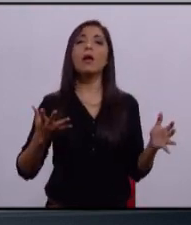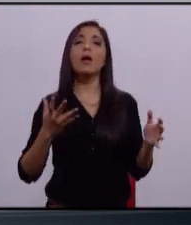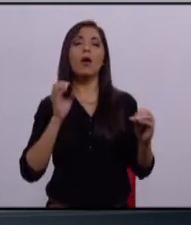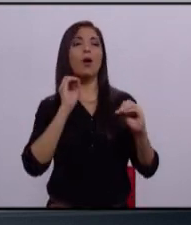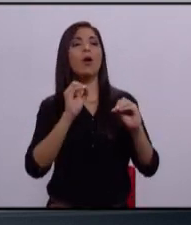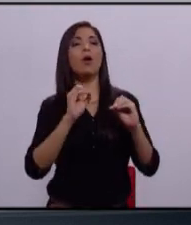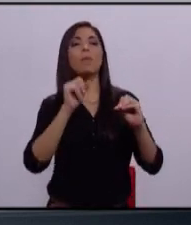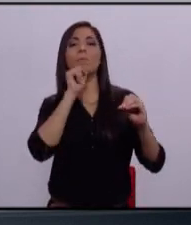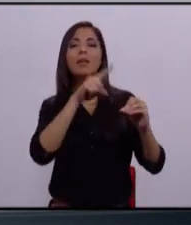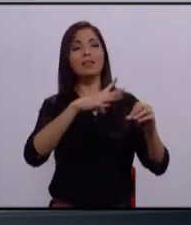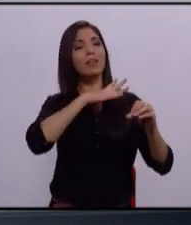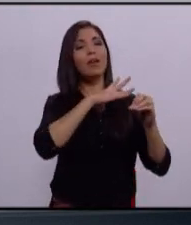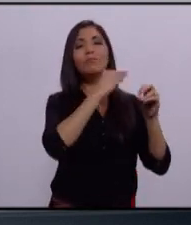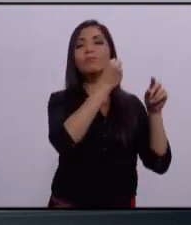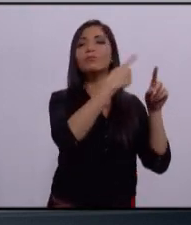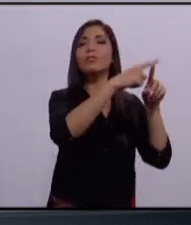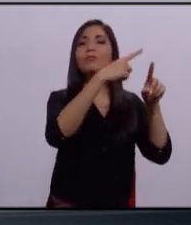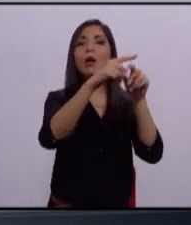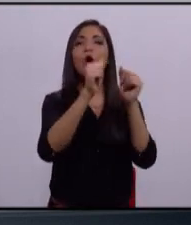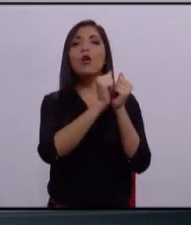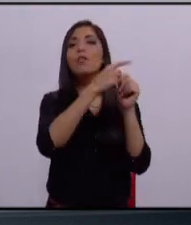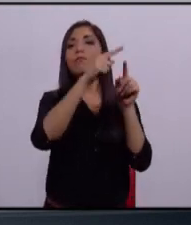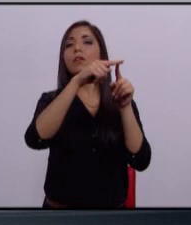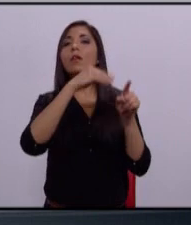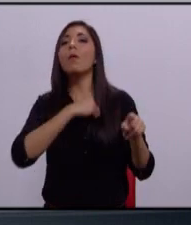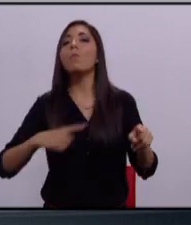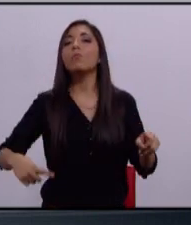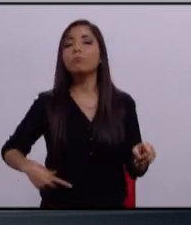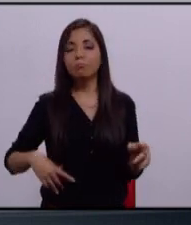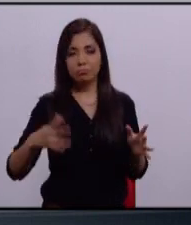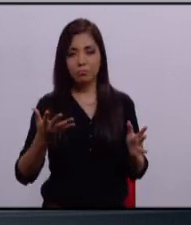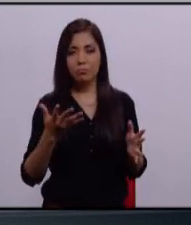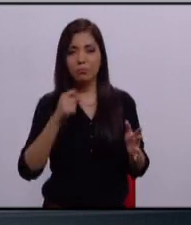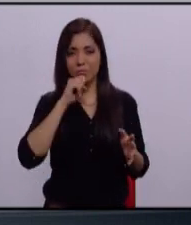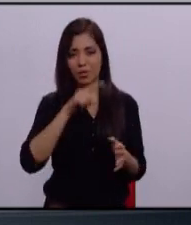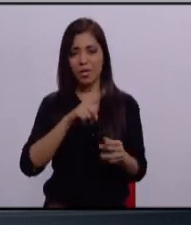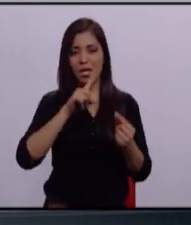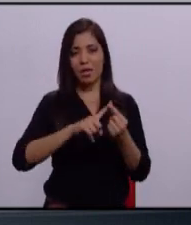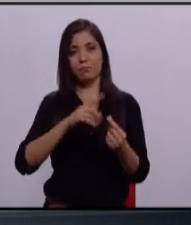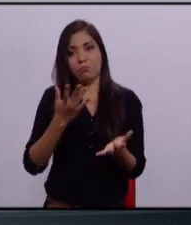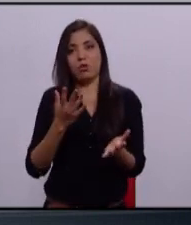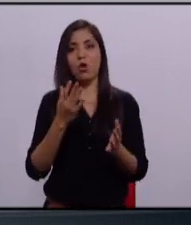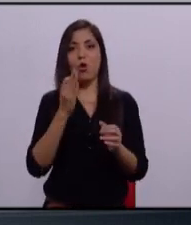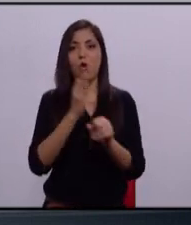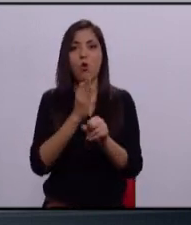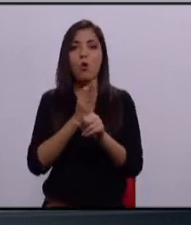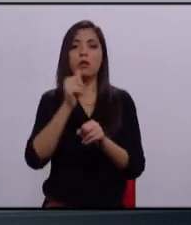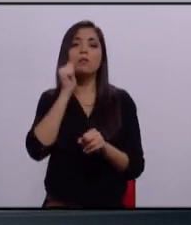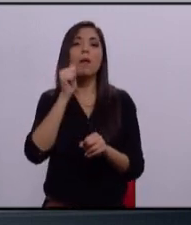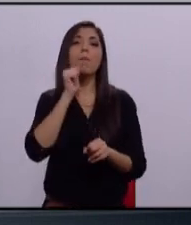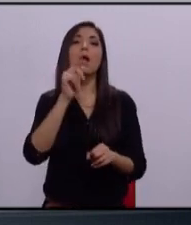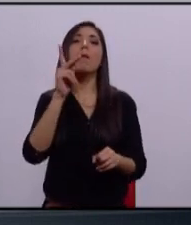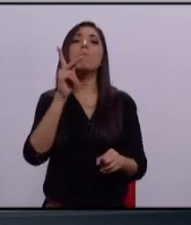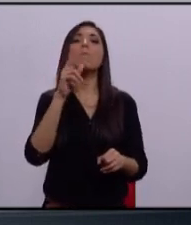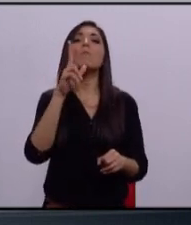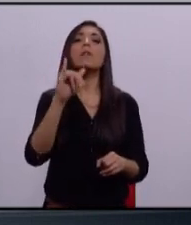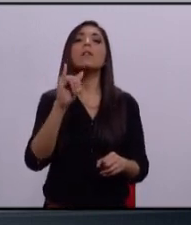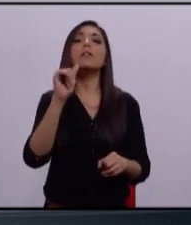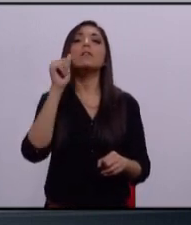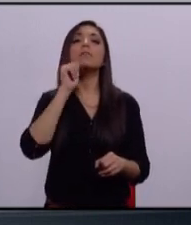los diferentes municipios, donde en efecto, pues el partido, el partido rojo está, está